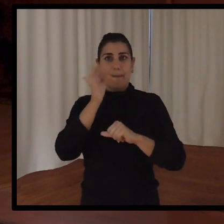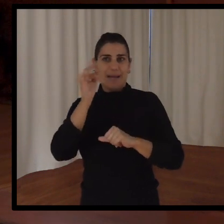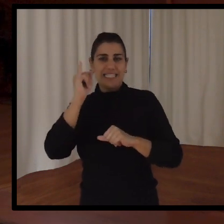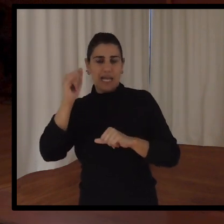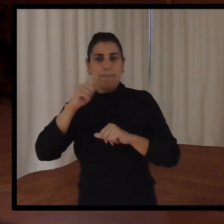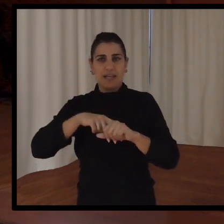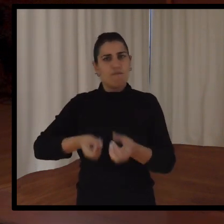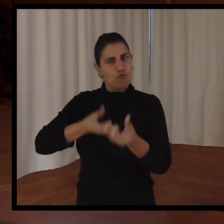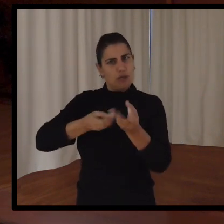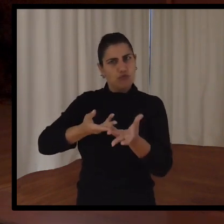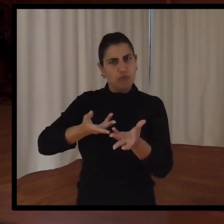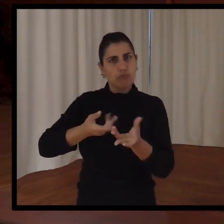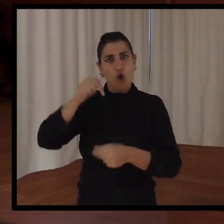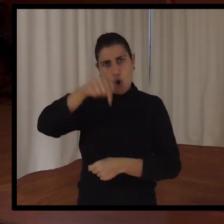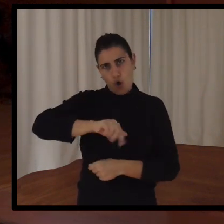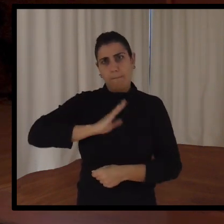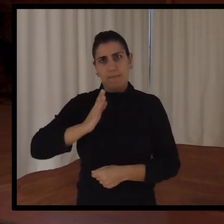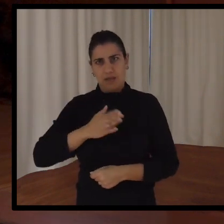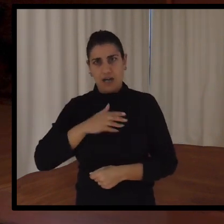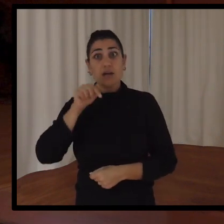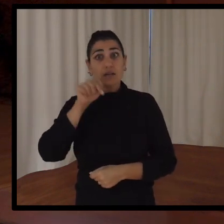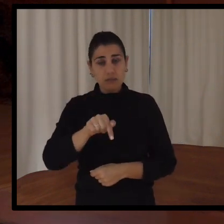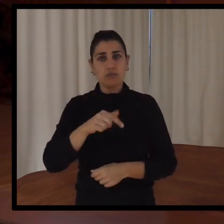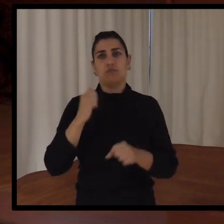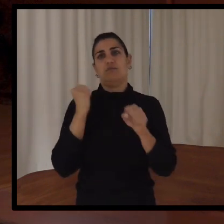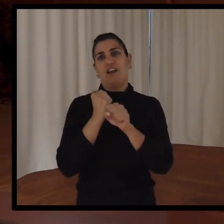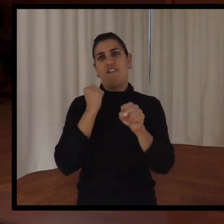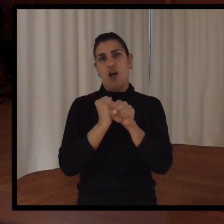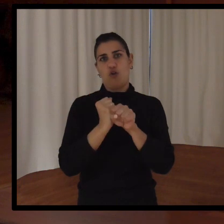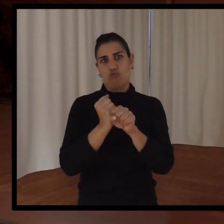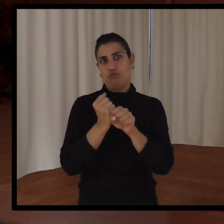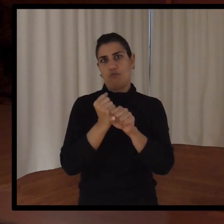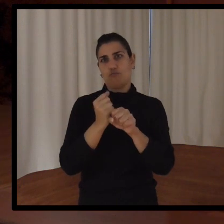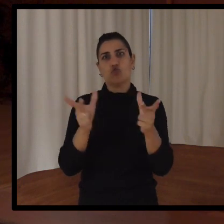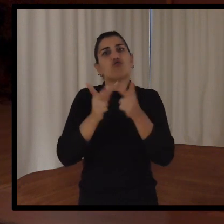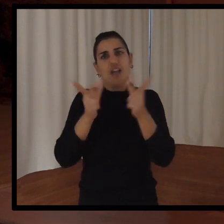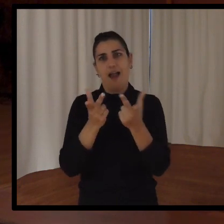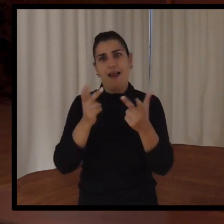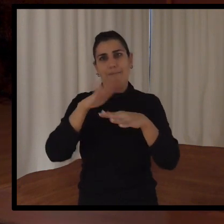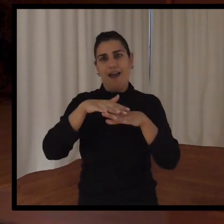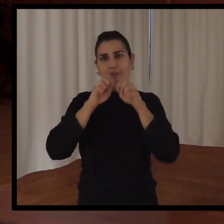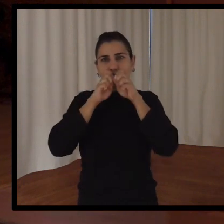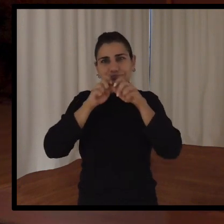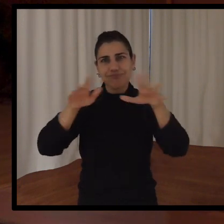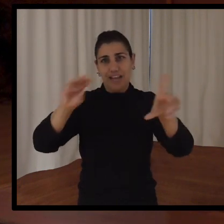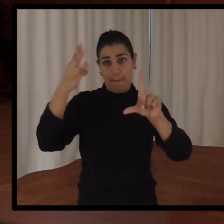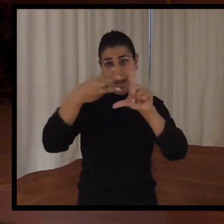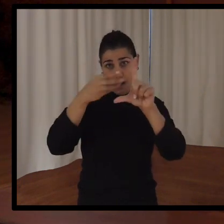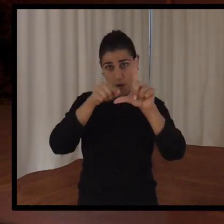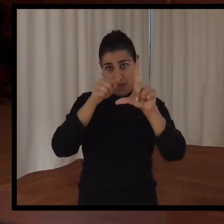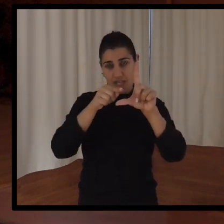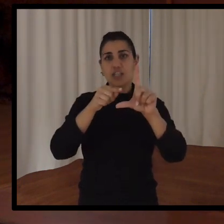información que va a surgir hoy y mañana, va a ser el trabajo que hagamos entre todos y todas para difundir la página web,